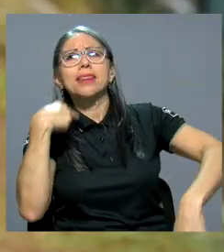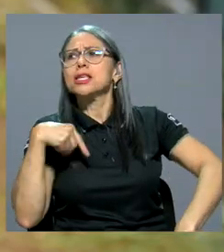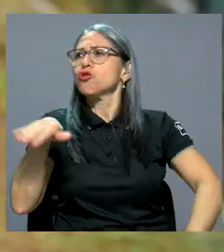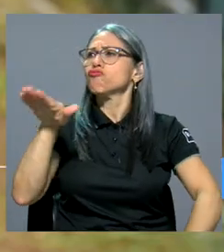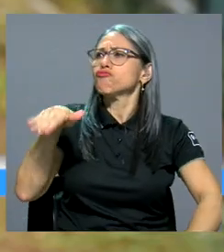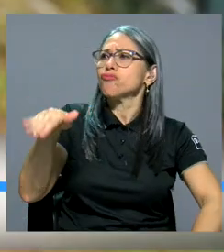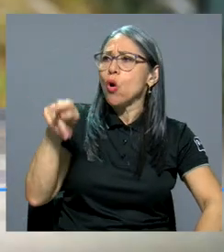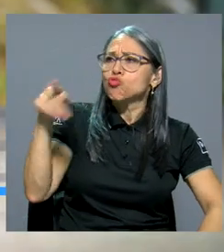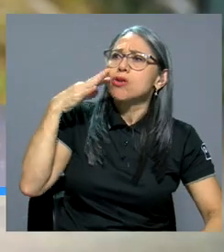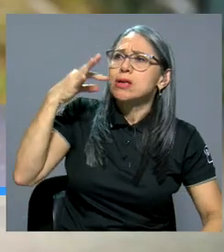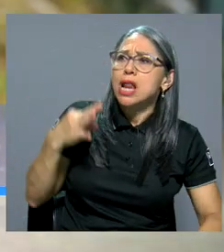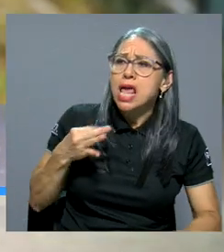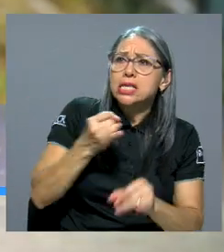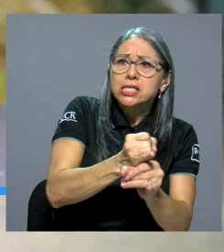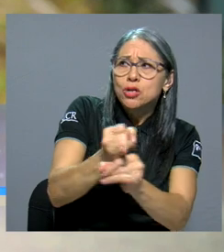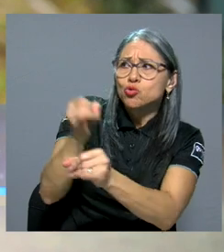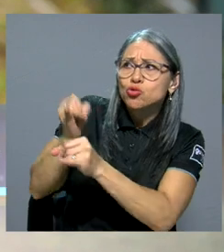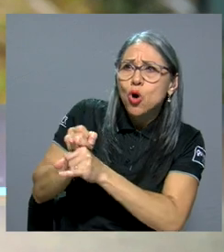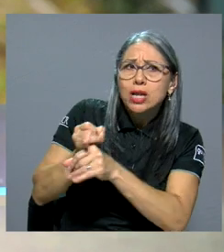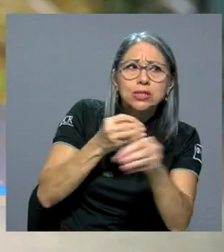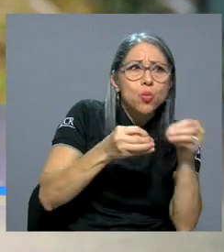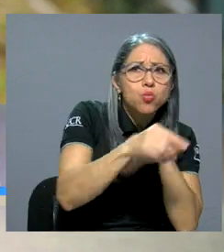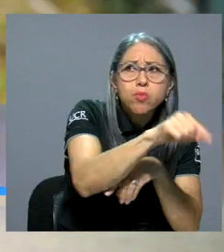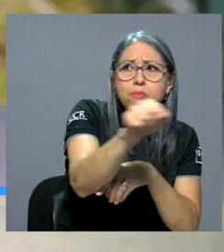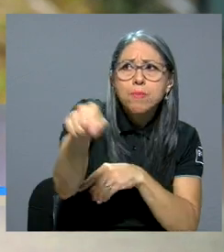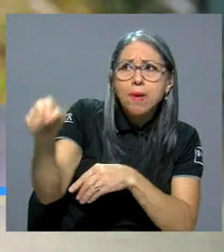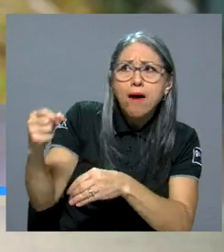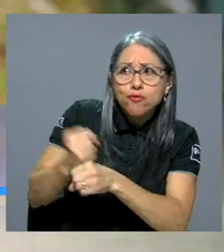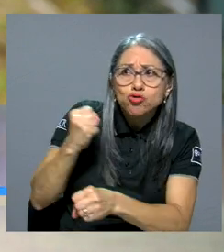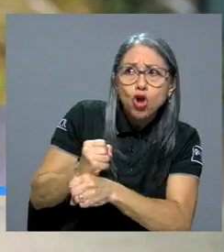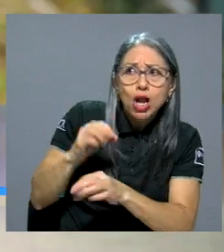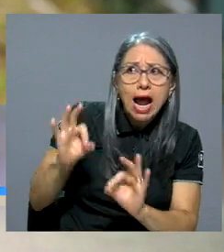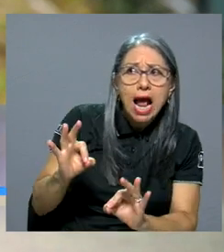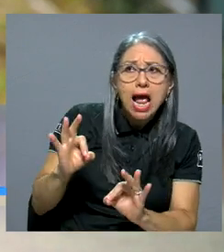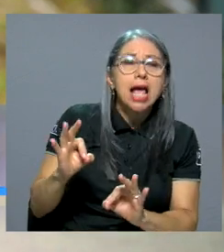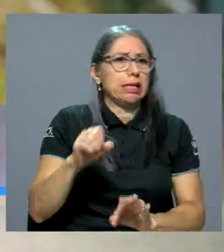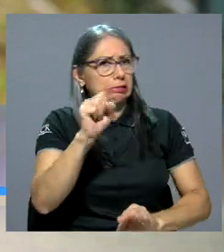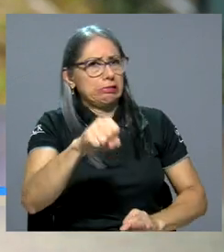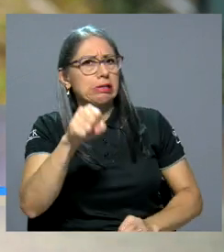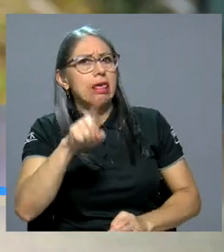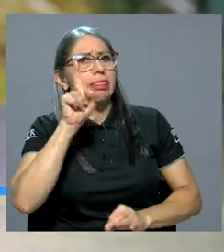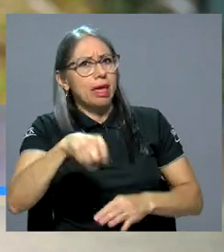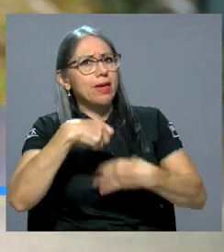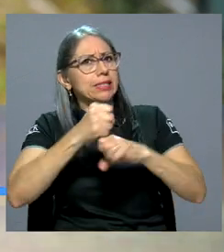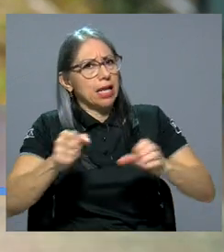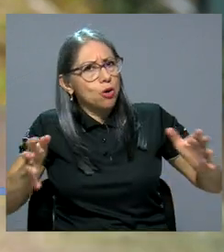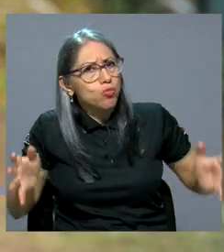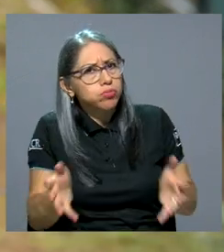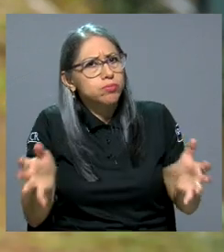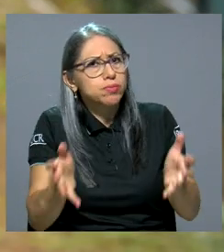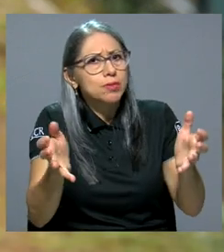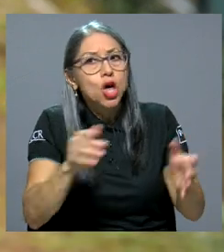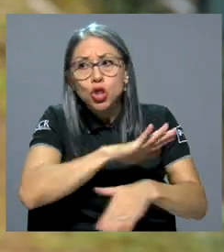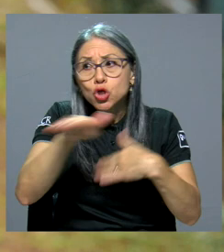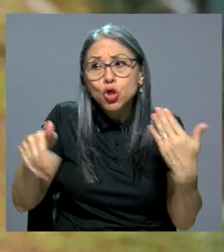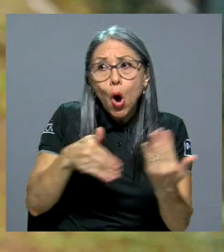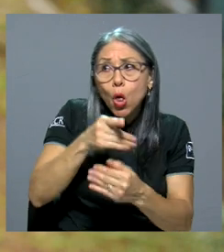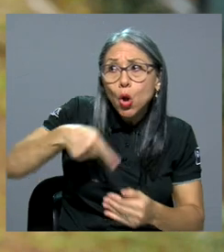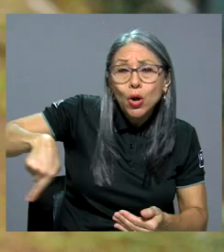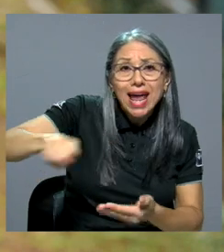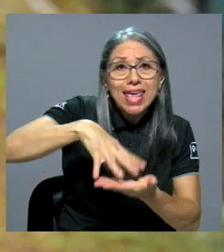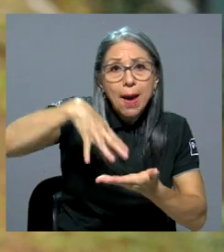usted cree que las instituciones y las unidades funcionan yo le digo sí hay que hacerlas funcionar porque todo este aprendizaje y el que podamos